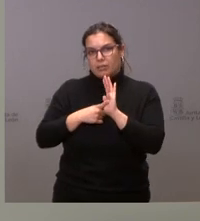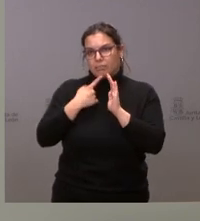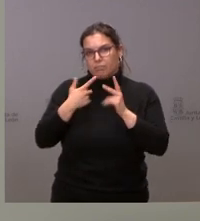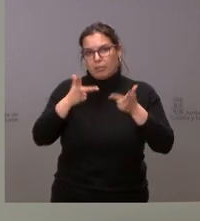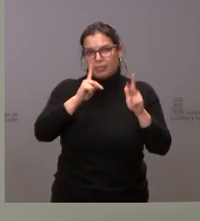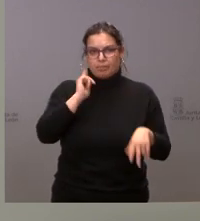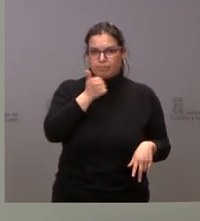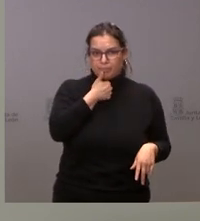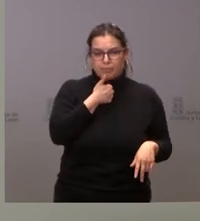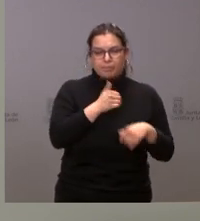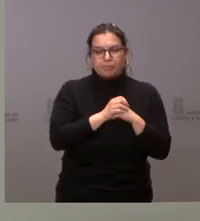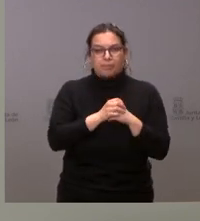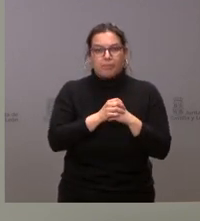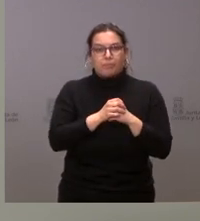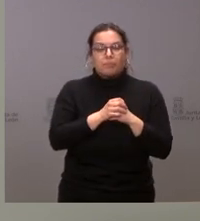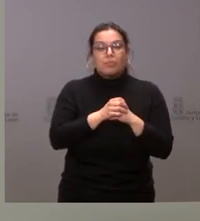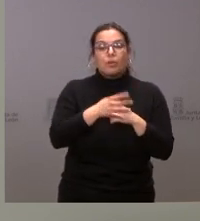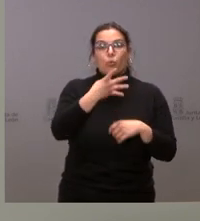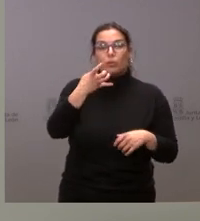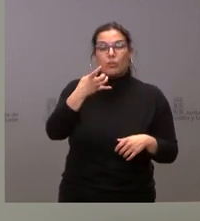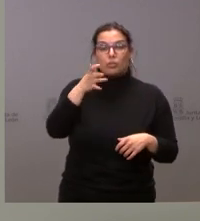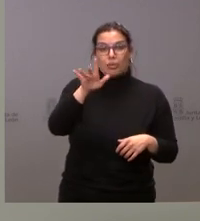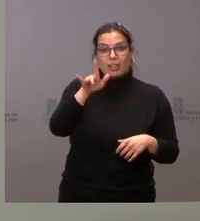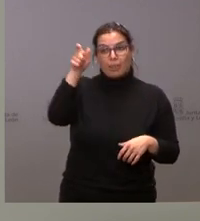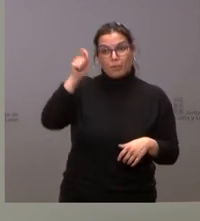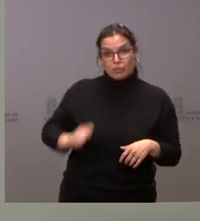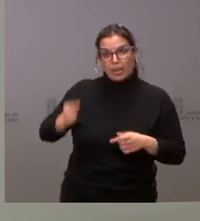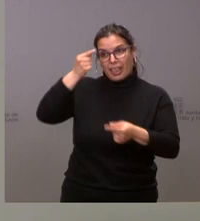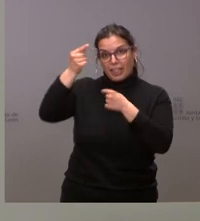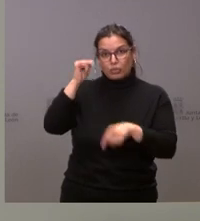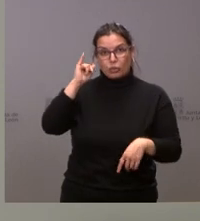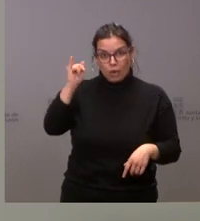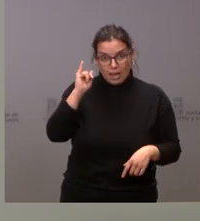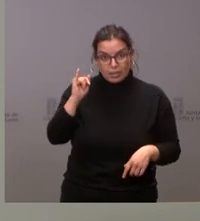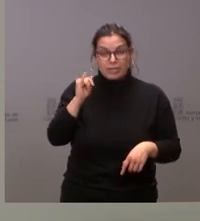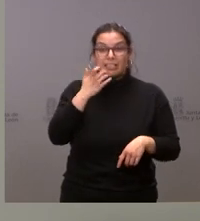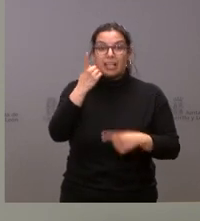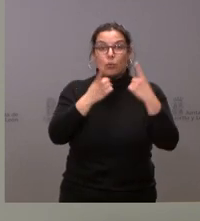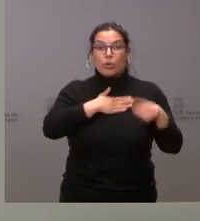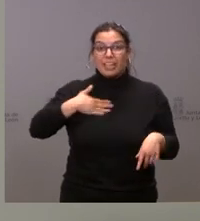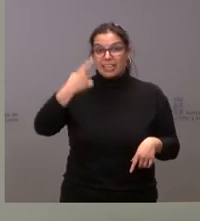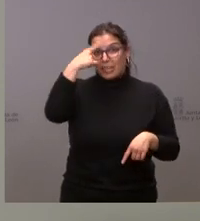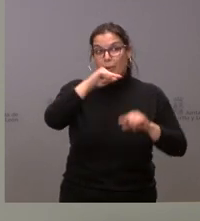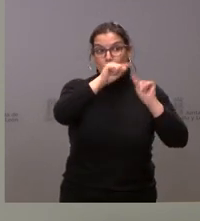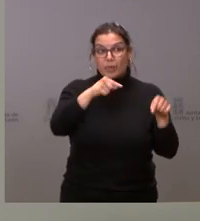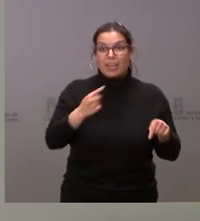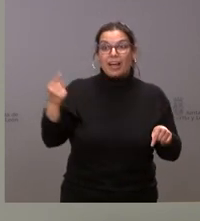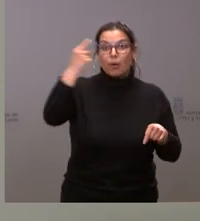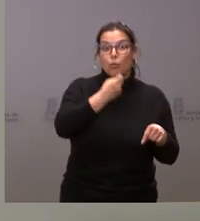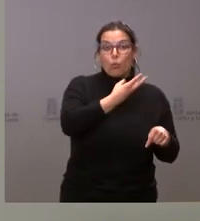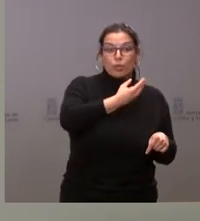Tenemos los datos de estas 415 profesionales por provincia. Si algún medio quiere conocerlos, pues los podríamos